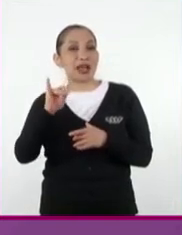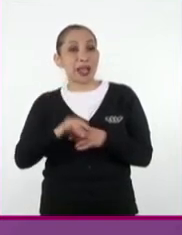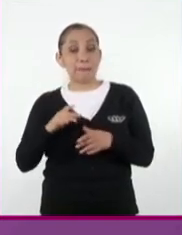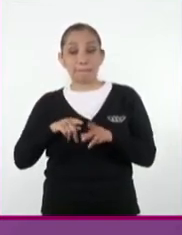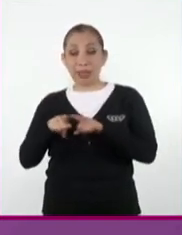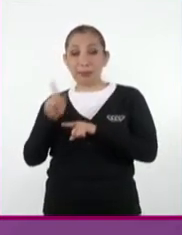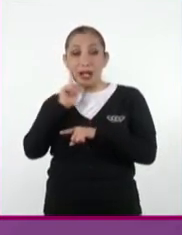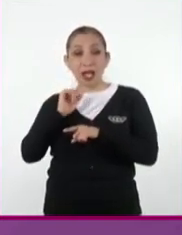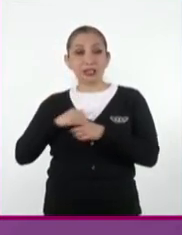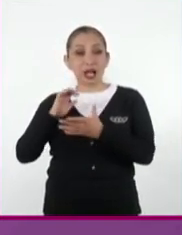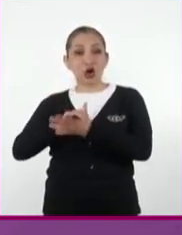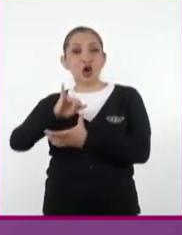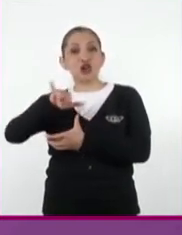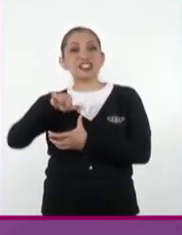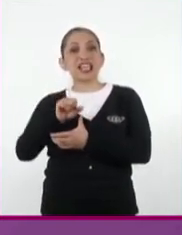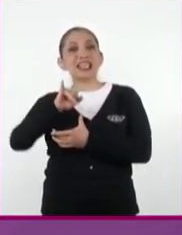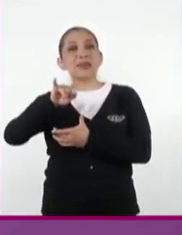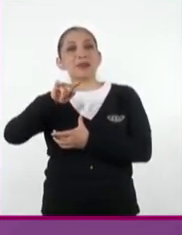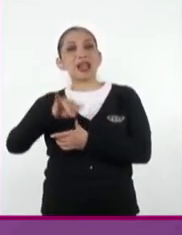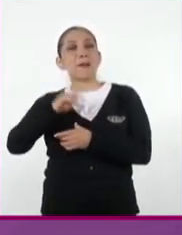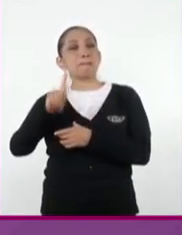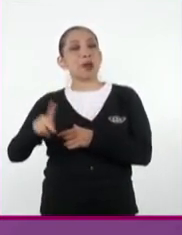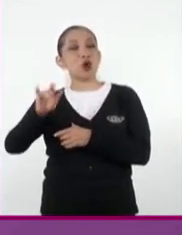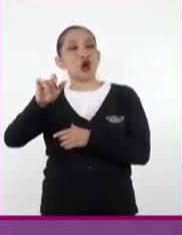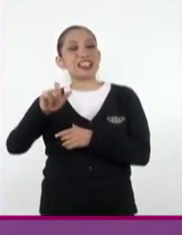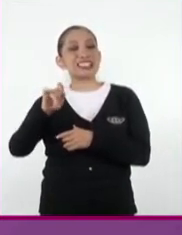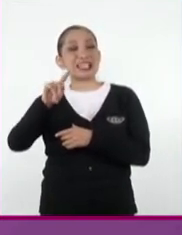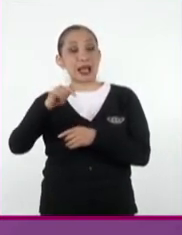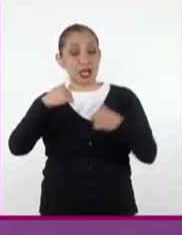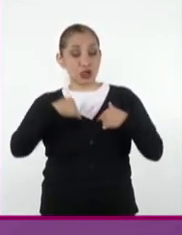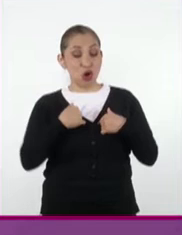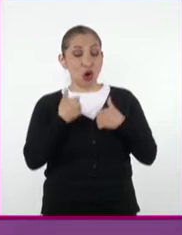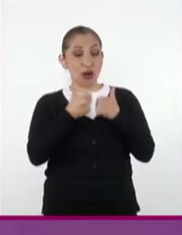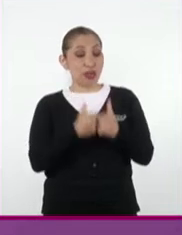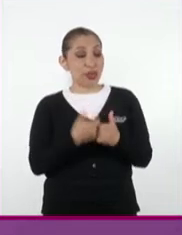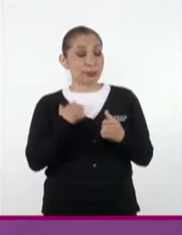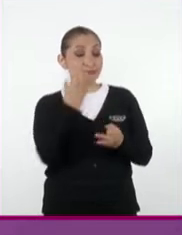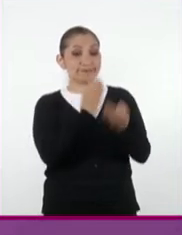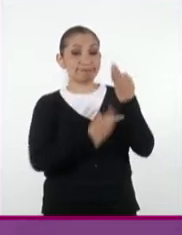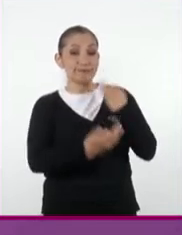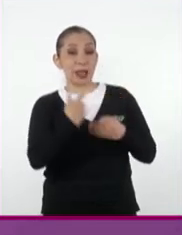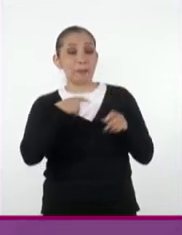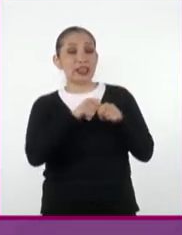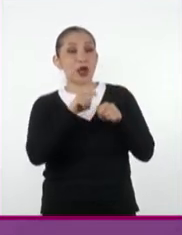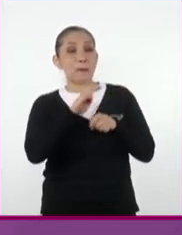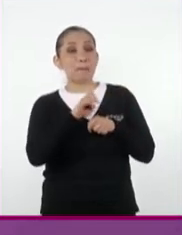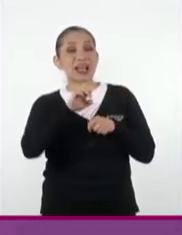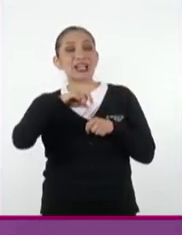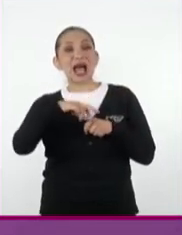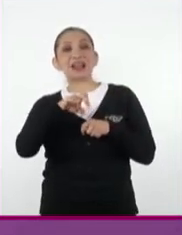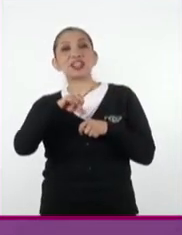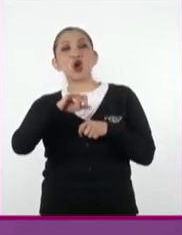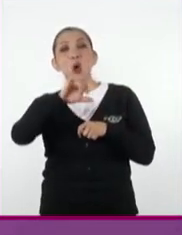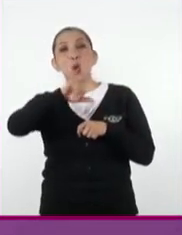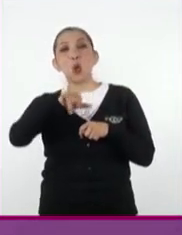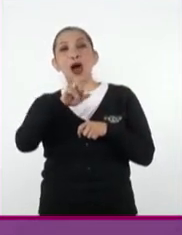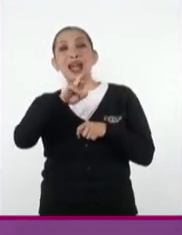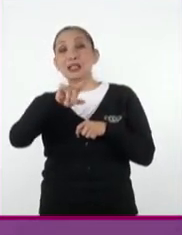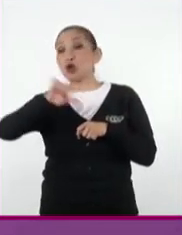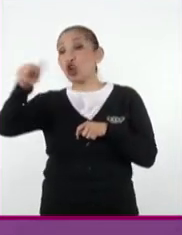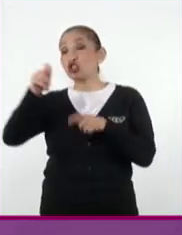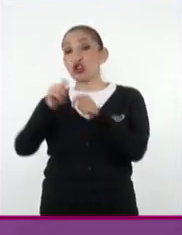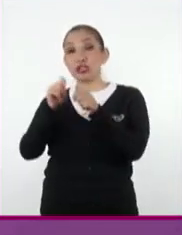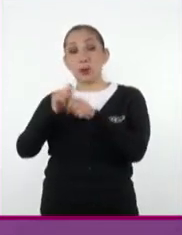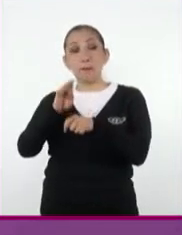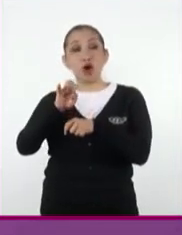Rosa casó con José Jiménez, del pueblo de Ixclán. Y yo quedé bajo la tutela de mi tío Bernardino Juárez, porque mis demás